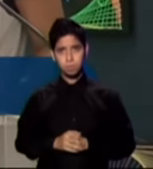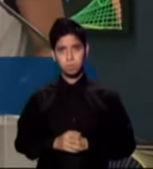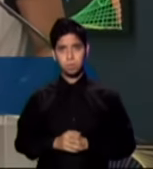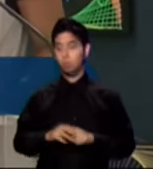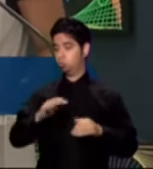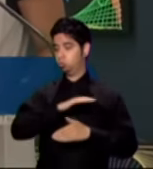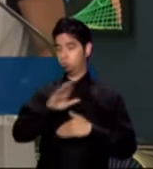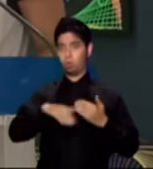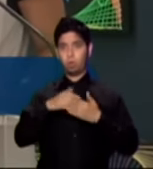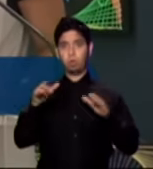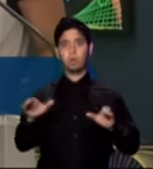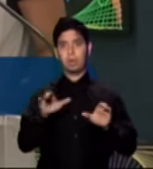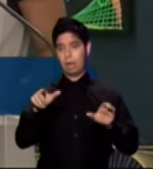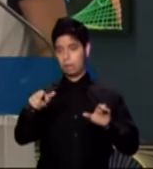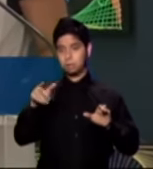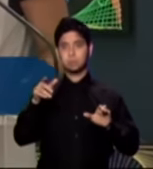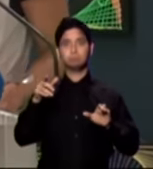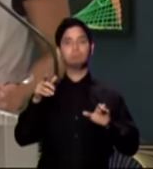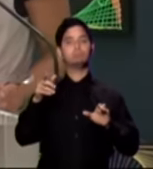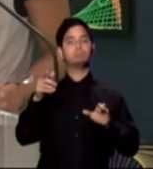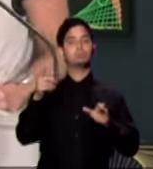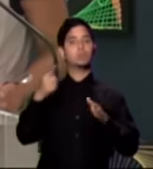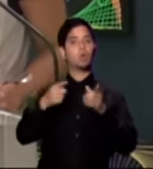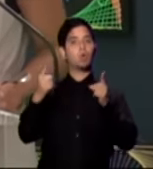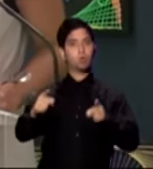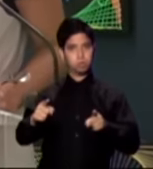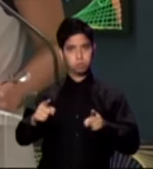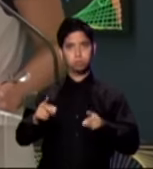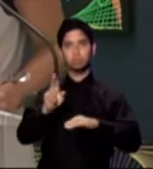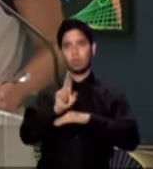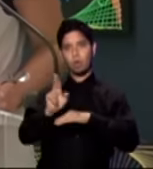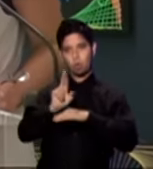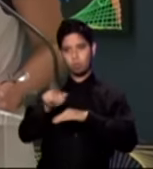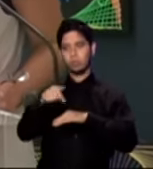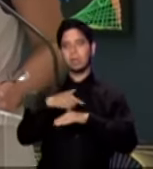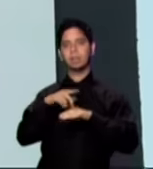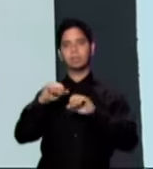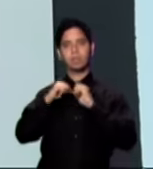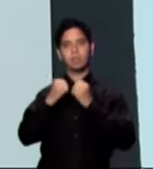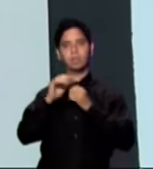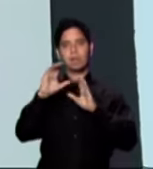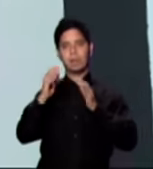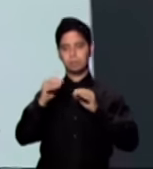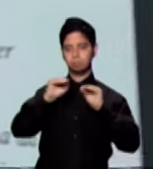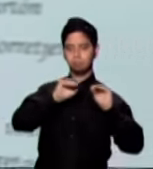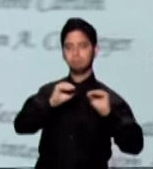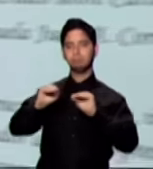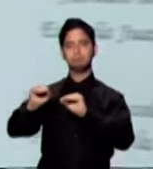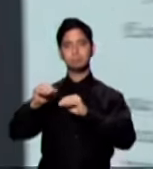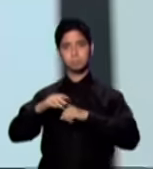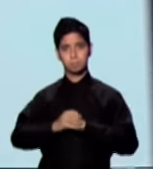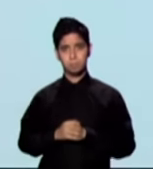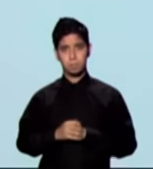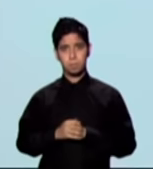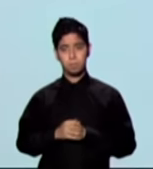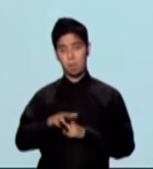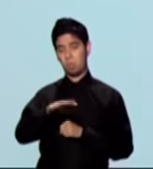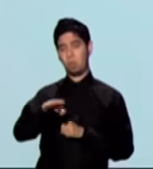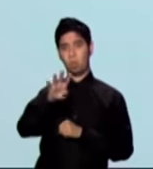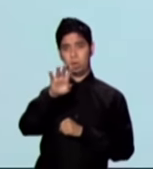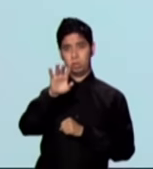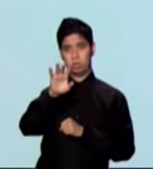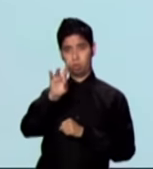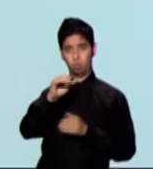Corporación de Puerto Rico para la Difusión Pública se utilicen en el salón de clases. El proyecto implantado en 48 escuelas en